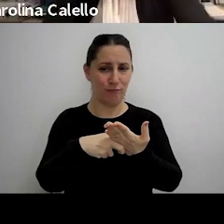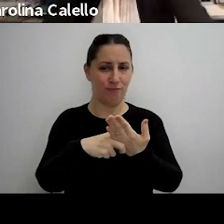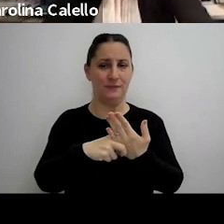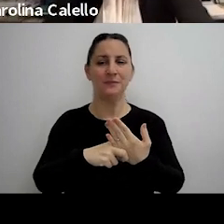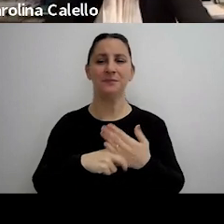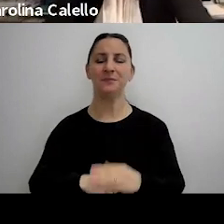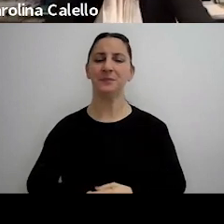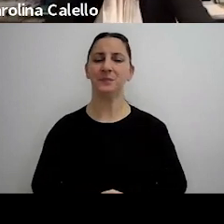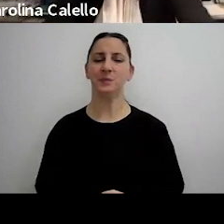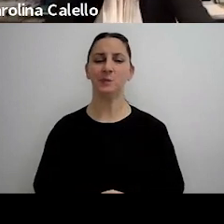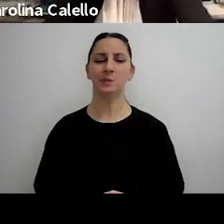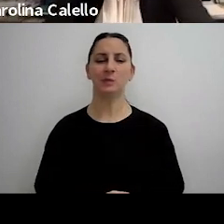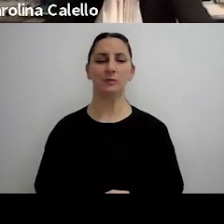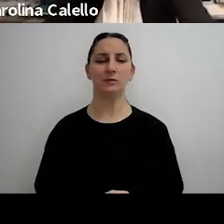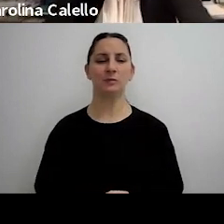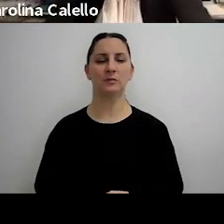bueno